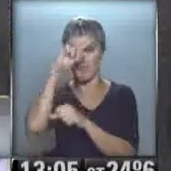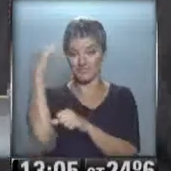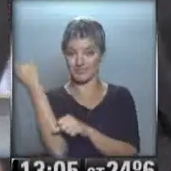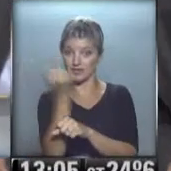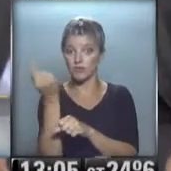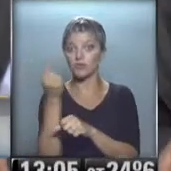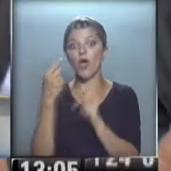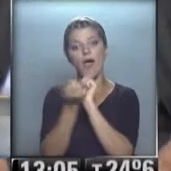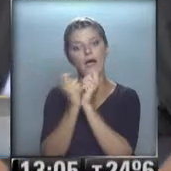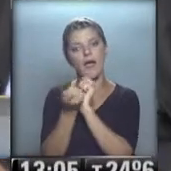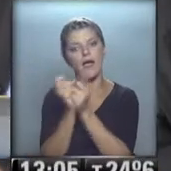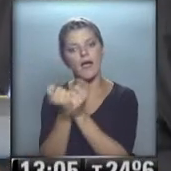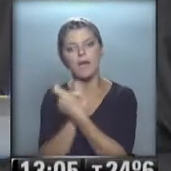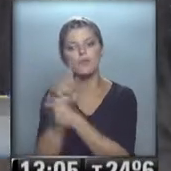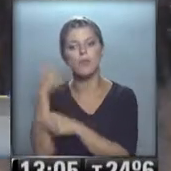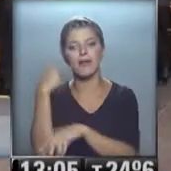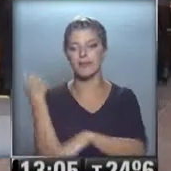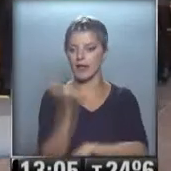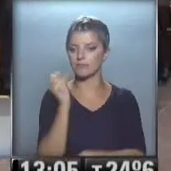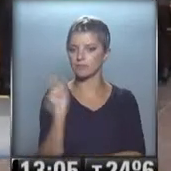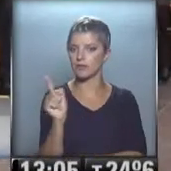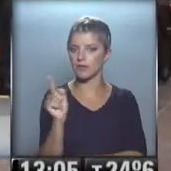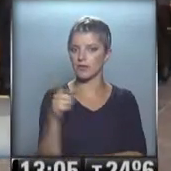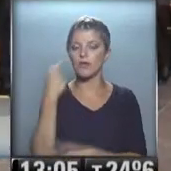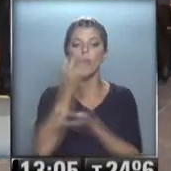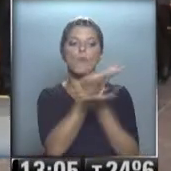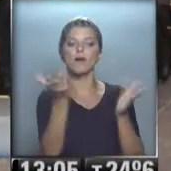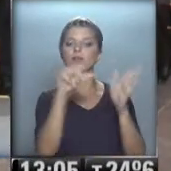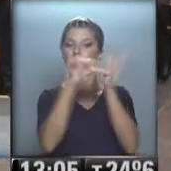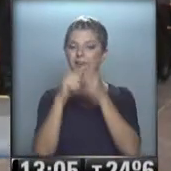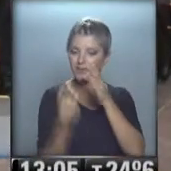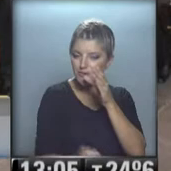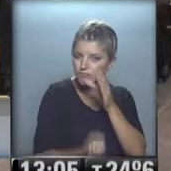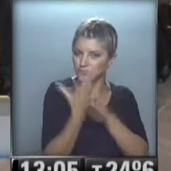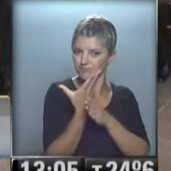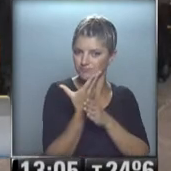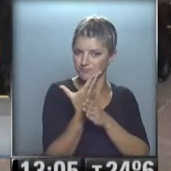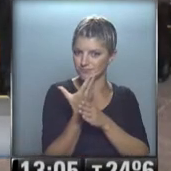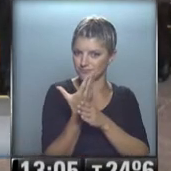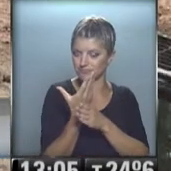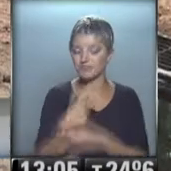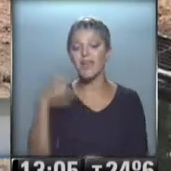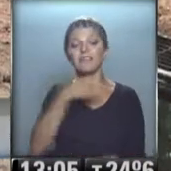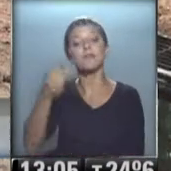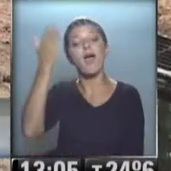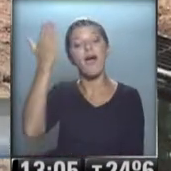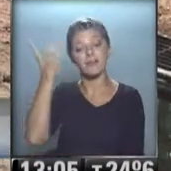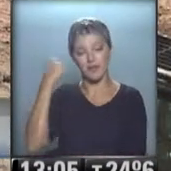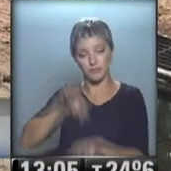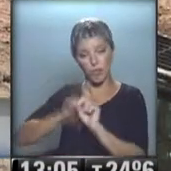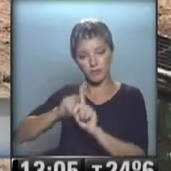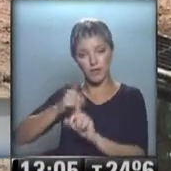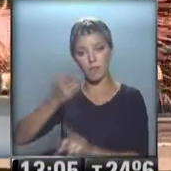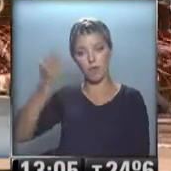que la gobernanza de la entidad refleje el peso de los países emergentes. Semanas atrás, durante su discurso de